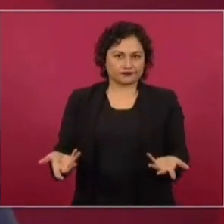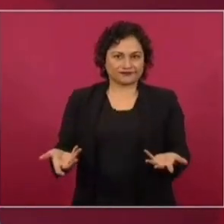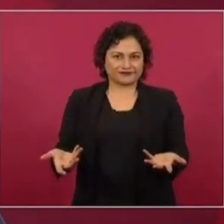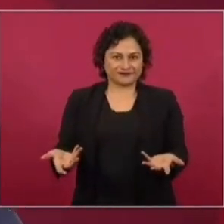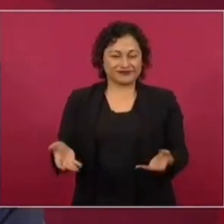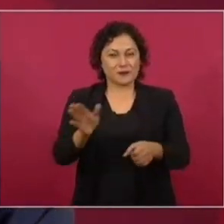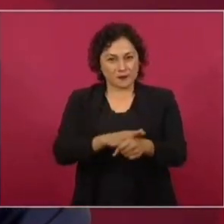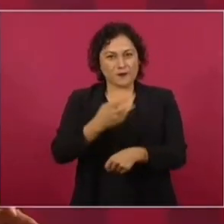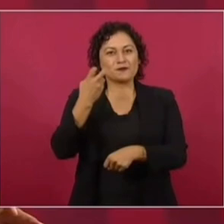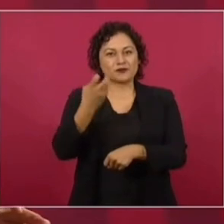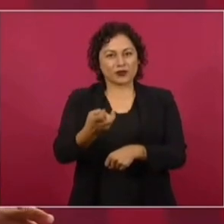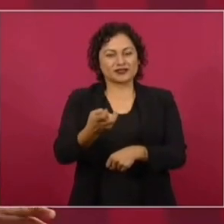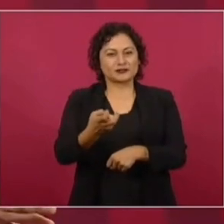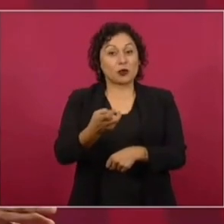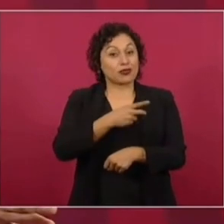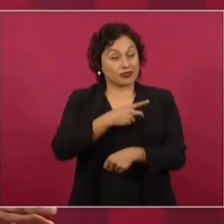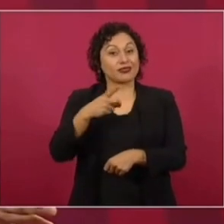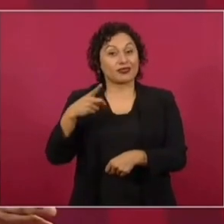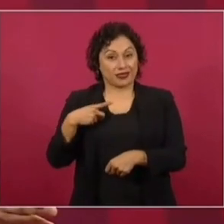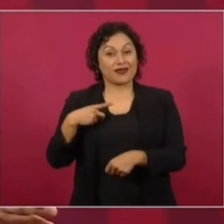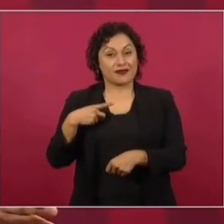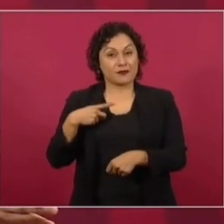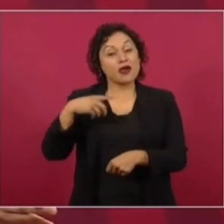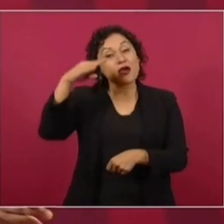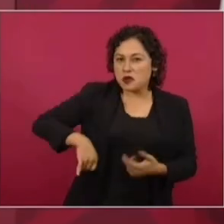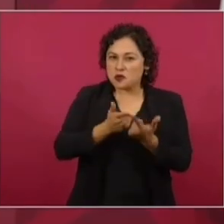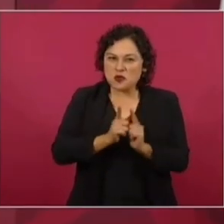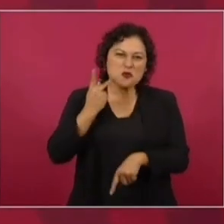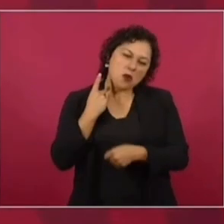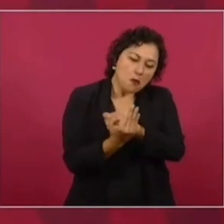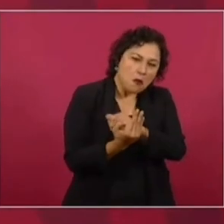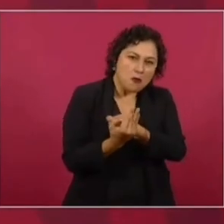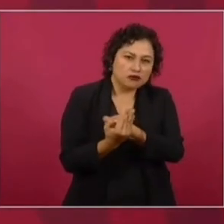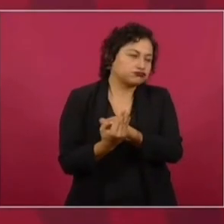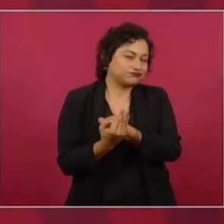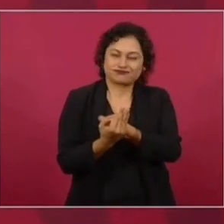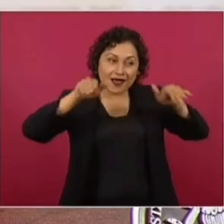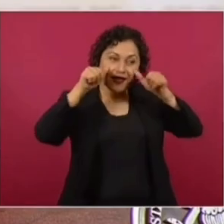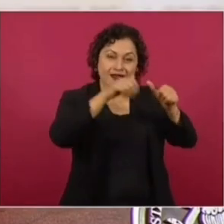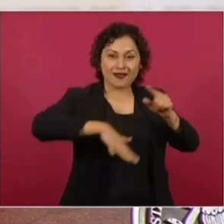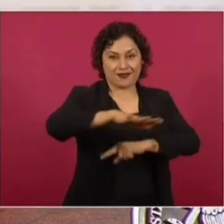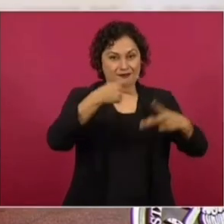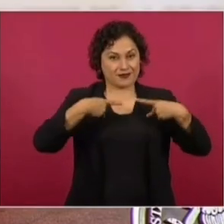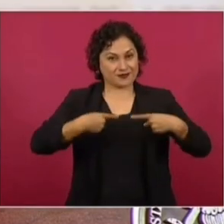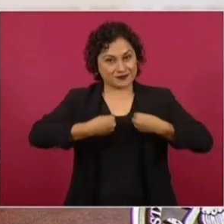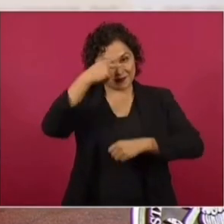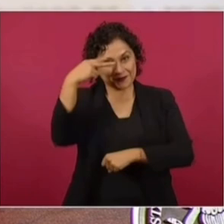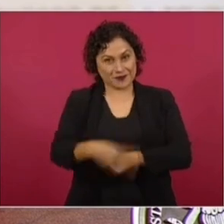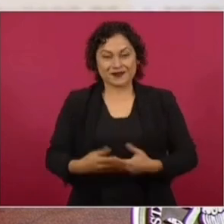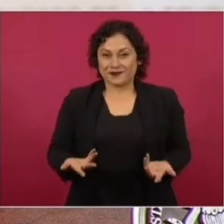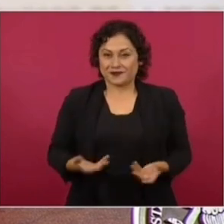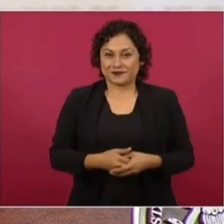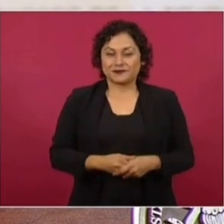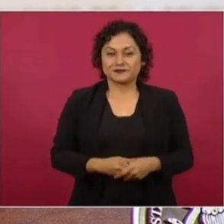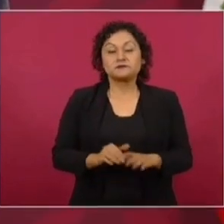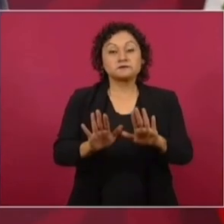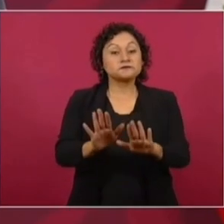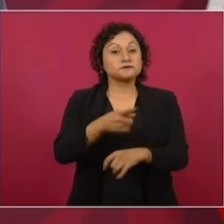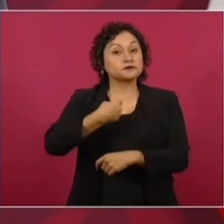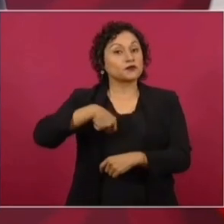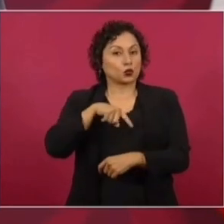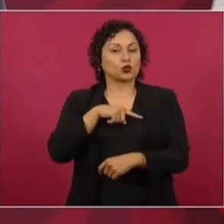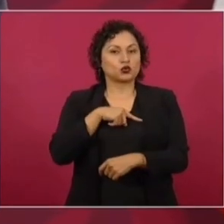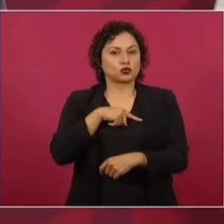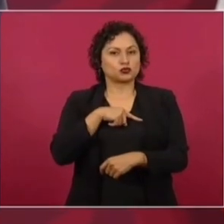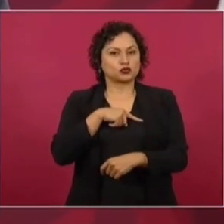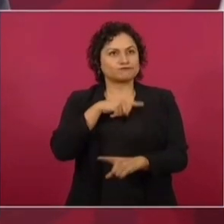Entonces ellos tienen que pensar en el interés general. Tienen que tomar en cuenta al pueblo. Nosotros vamos a buscar que se